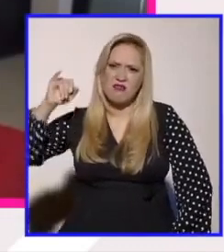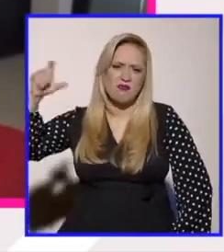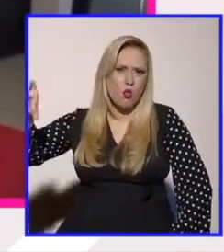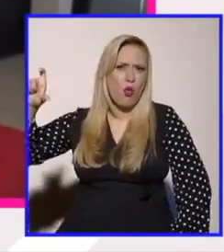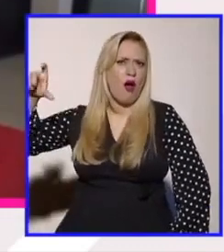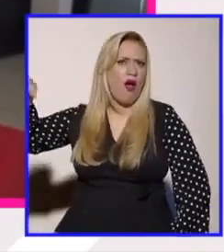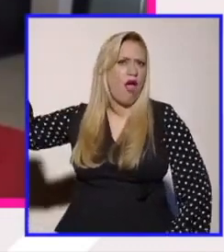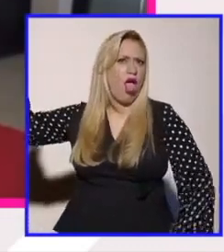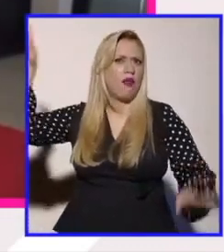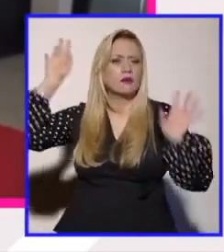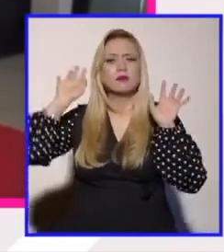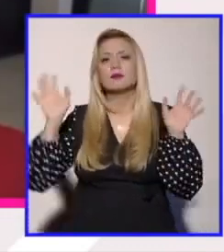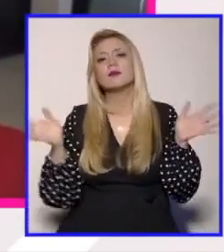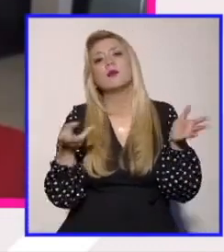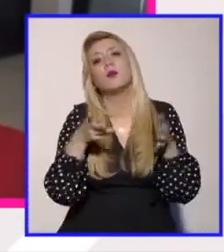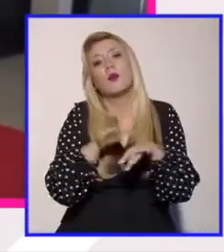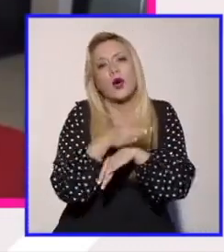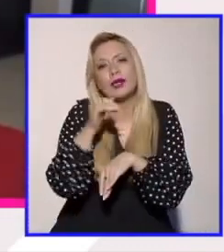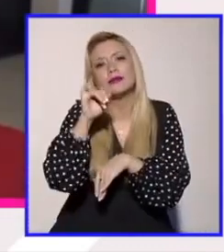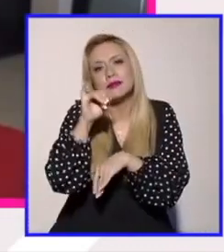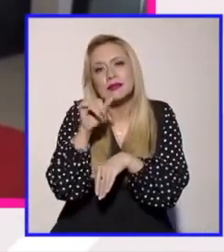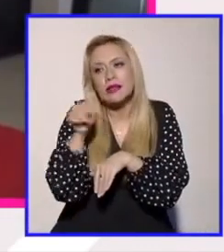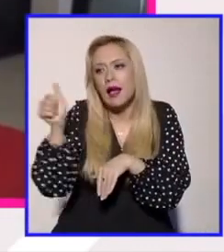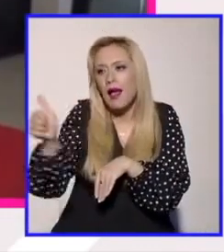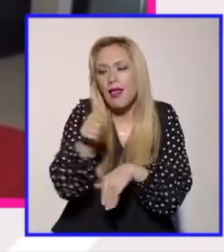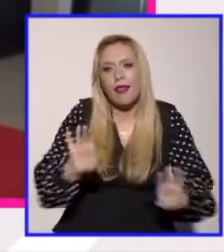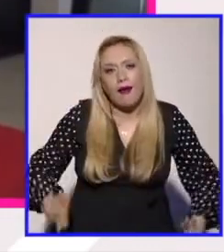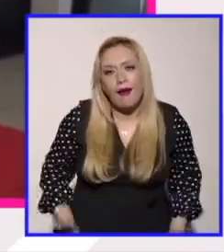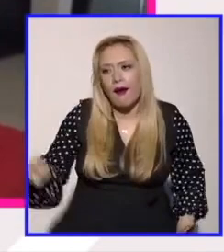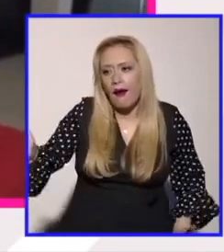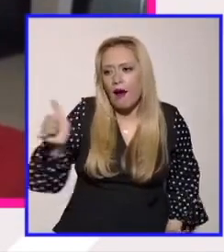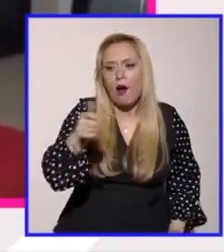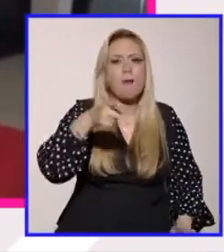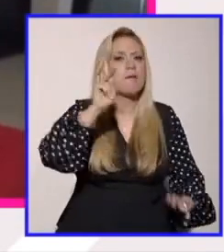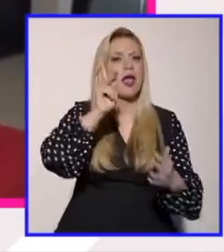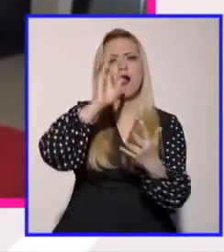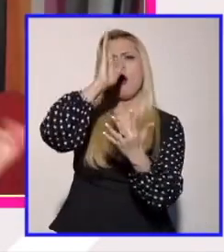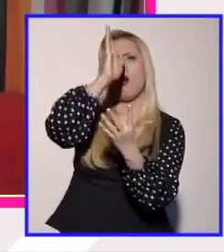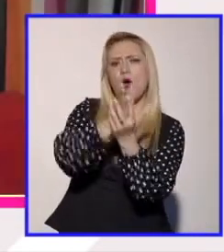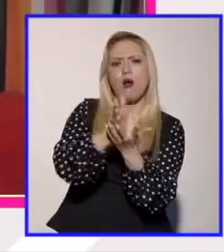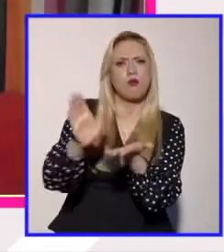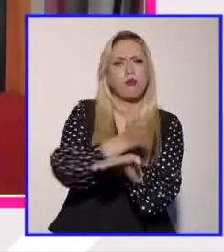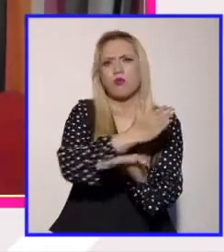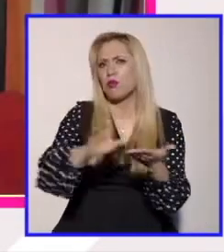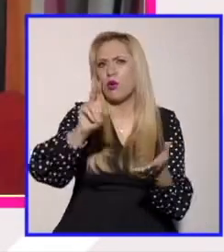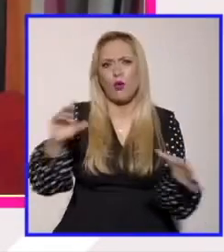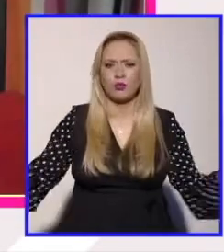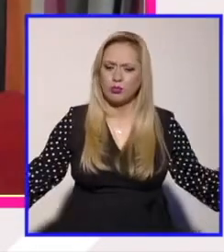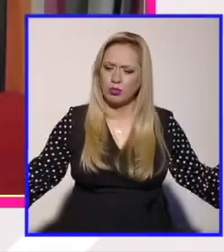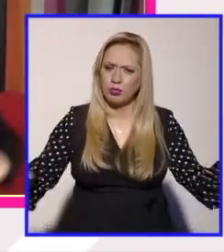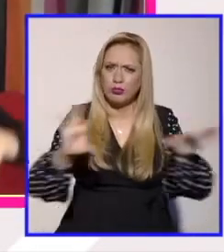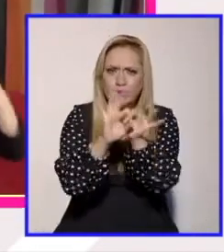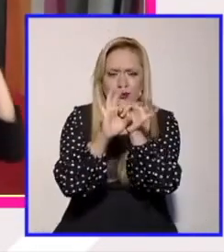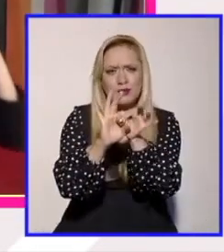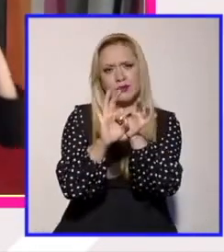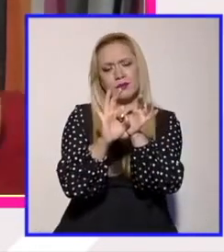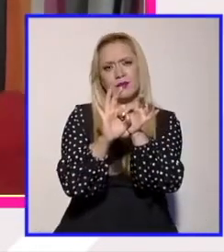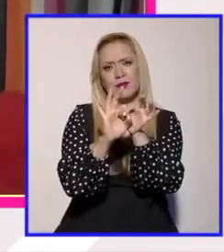porque existe una descripción diferente para algo entonces eso ya es una división para lo cual entonces quisiera dejar ahí presente que hay